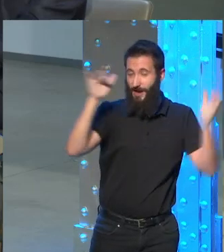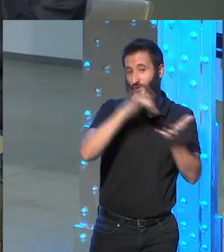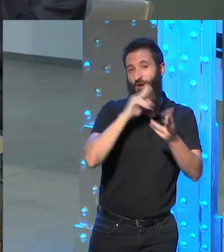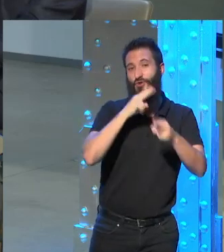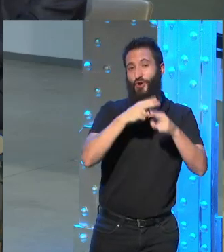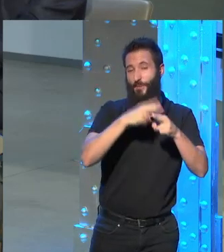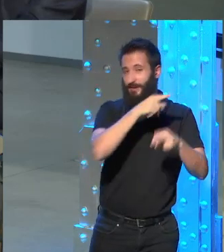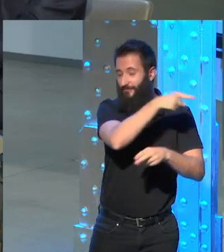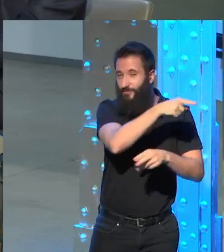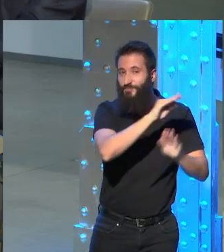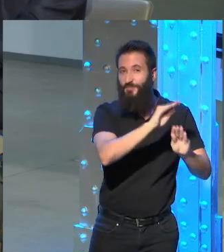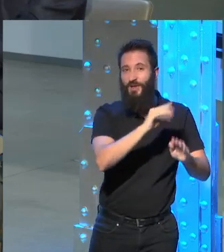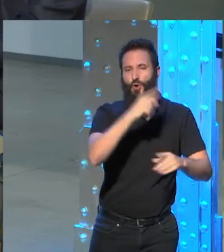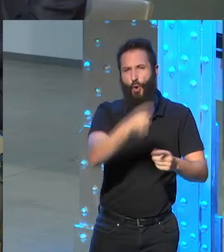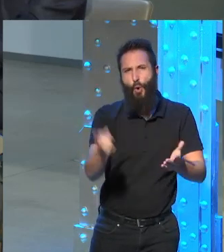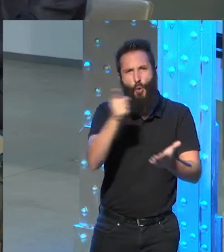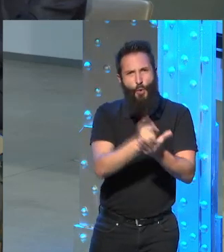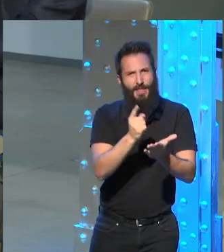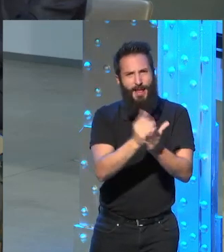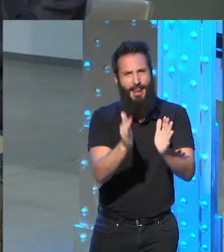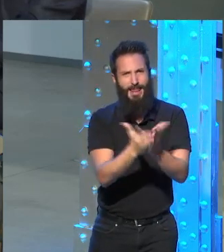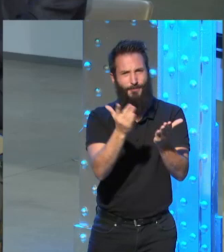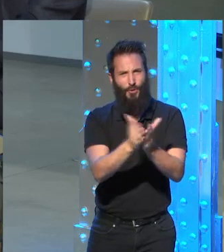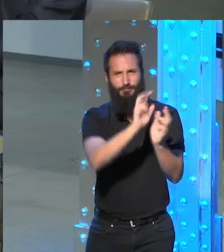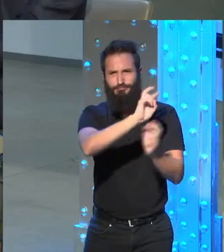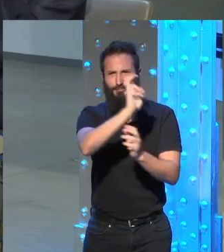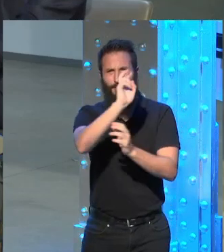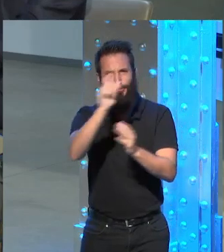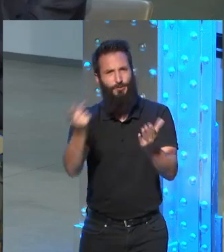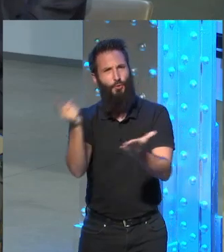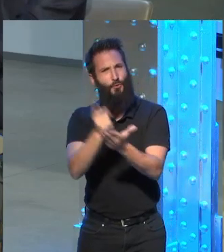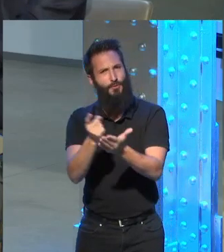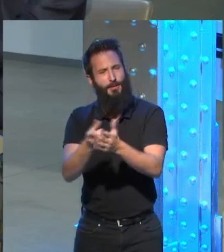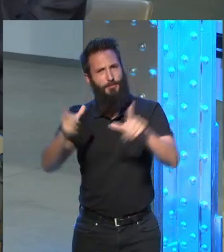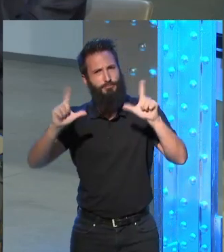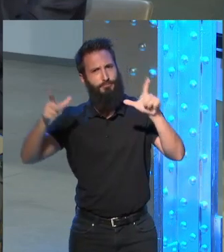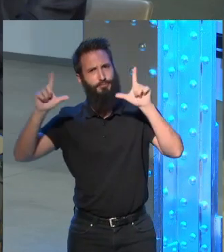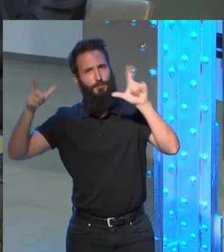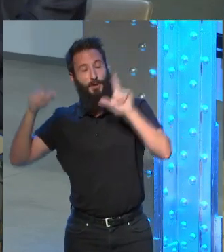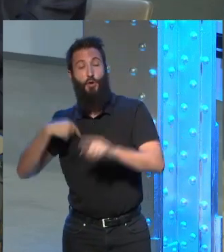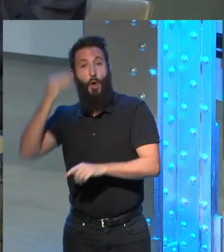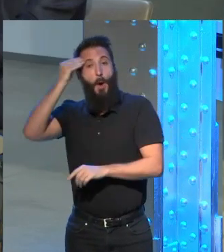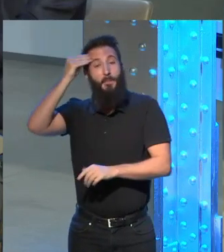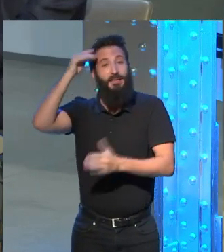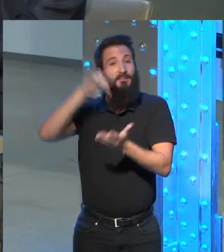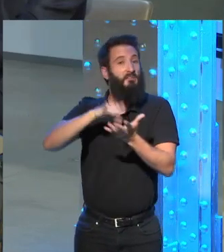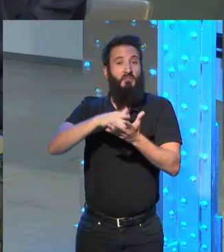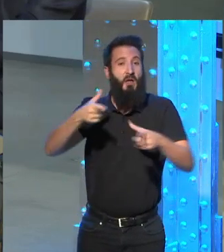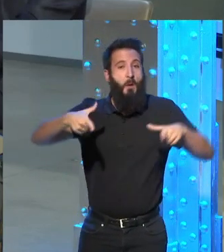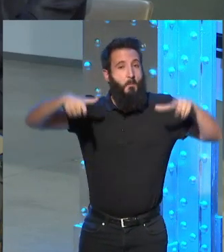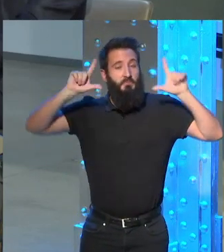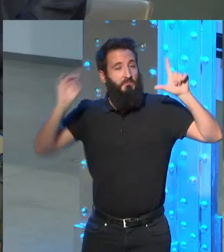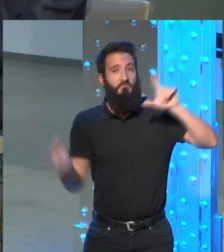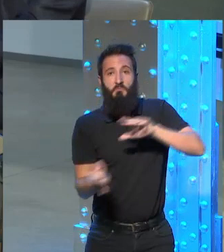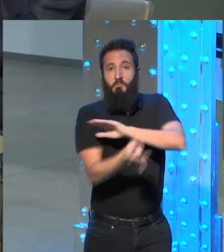y luego ha reaparecido en muchas en muchas novelas y yo pensaba que era un personaje totalmente inventado